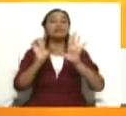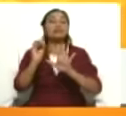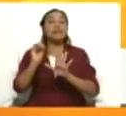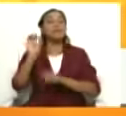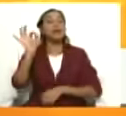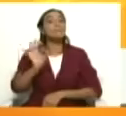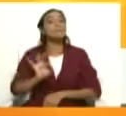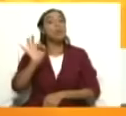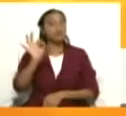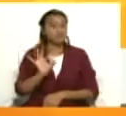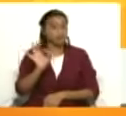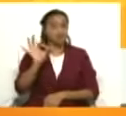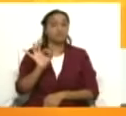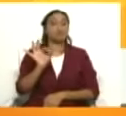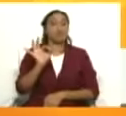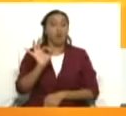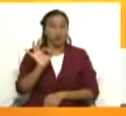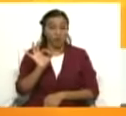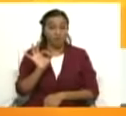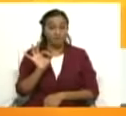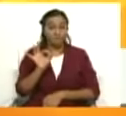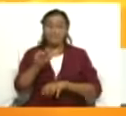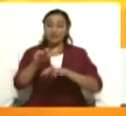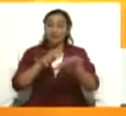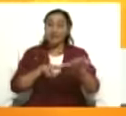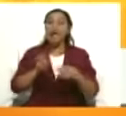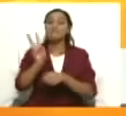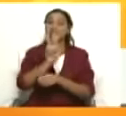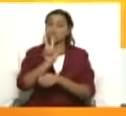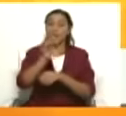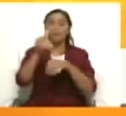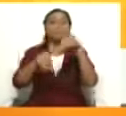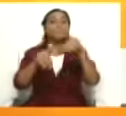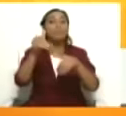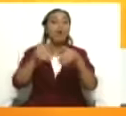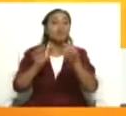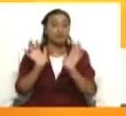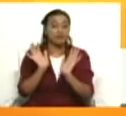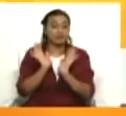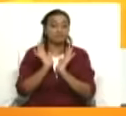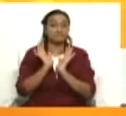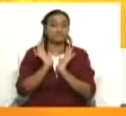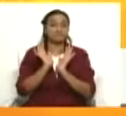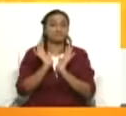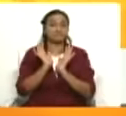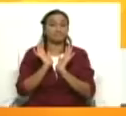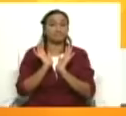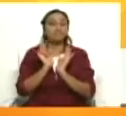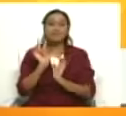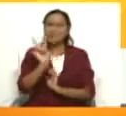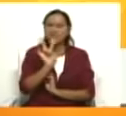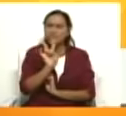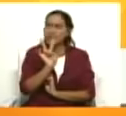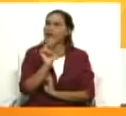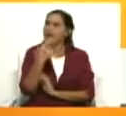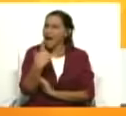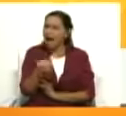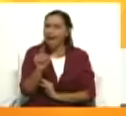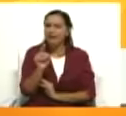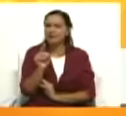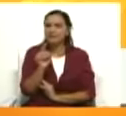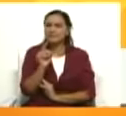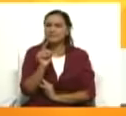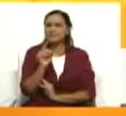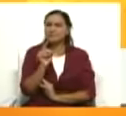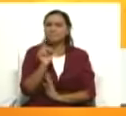votará en el año 2024. No solamente en Venezuela, pero en Venezuela tiene particularidades, porque en Venezuela sabemos